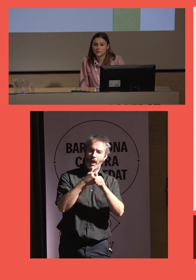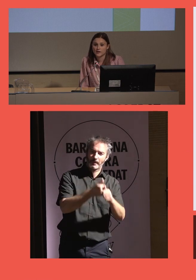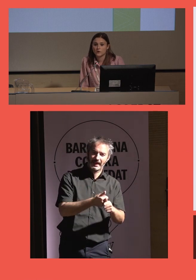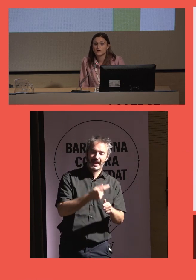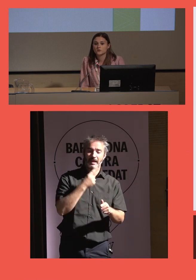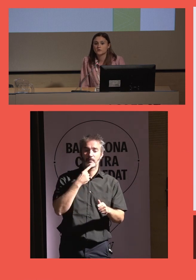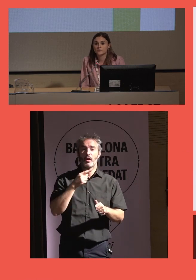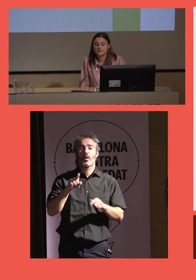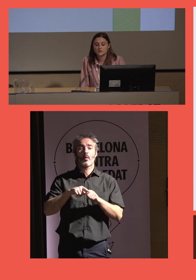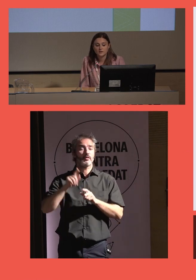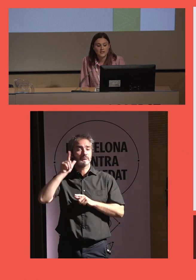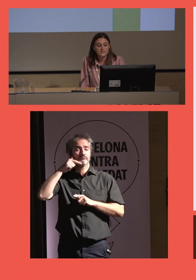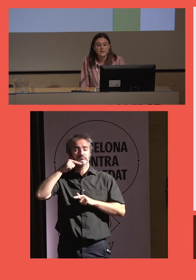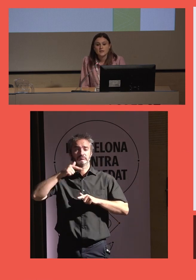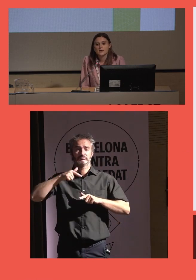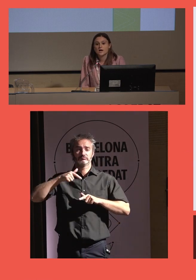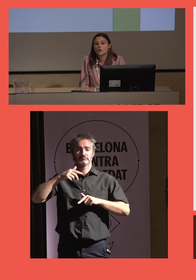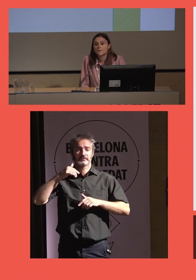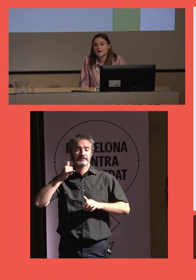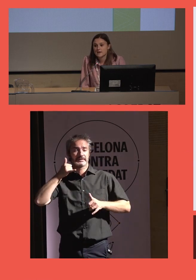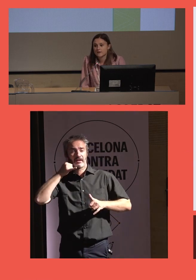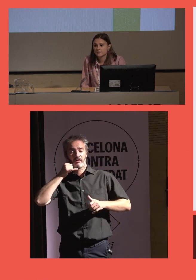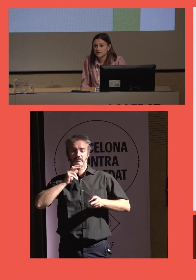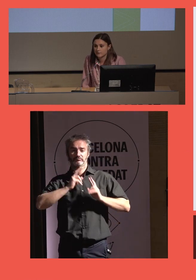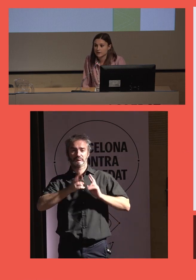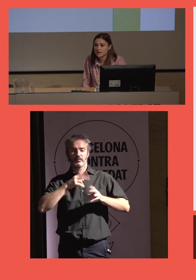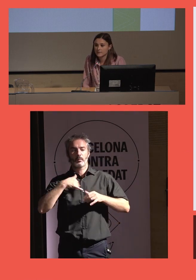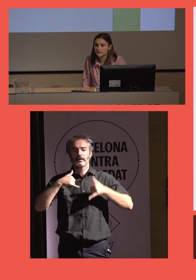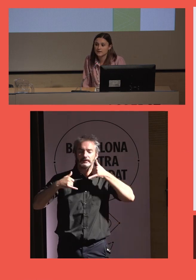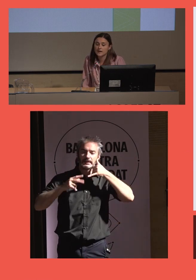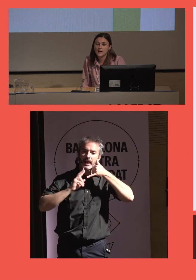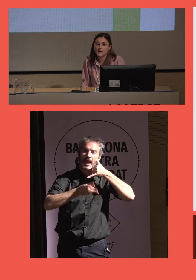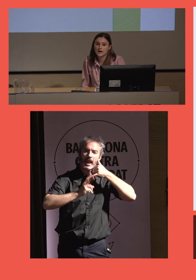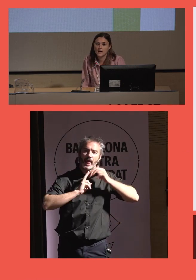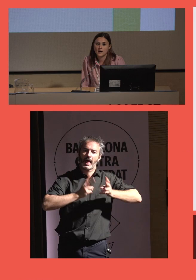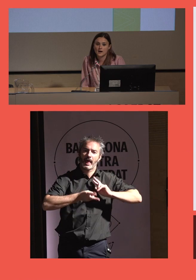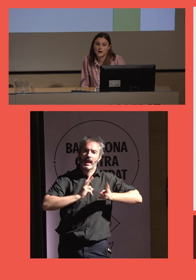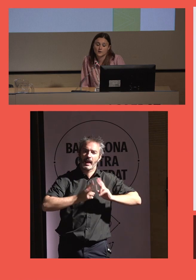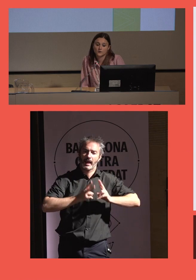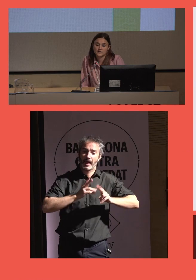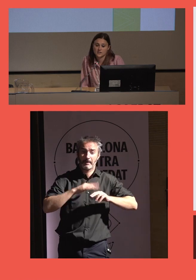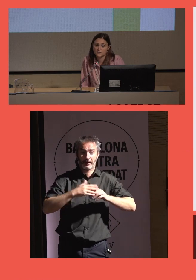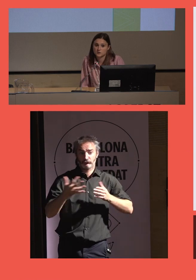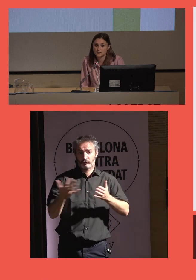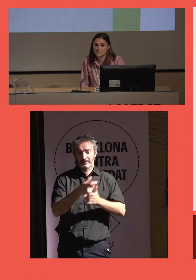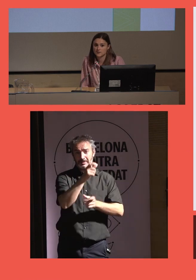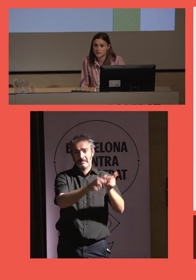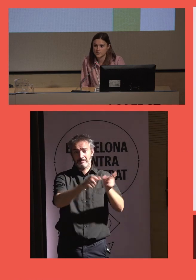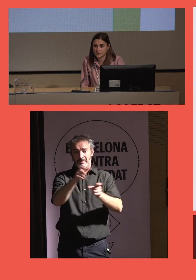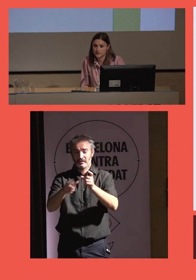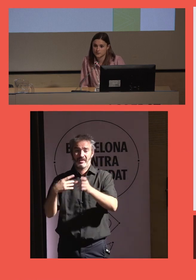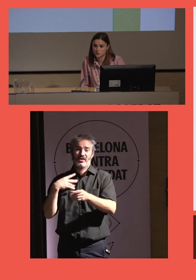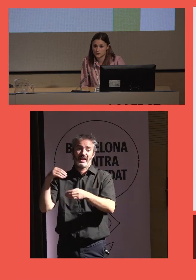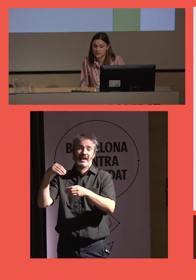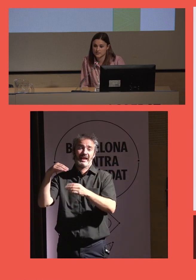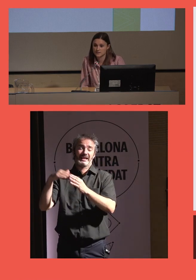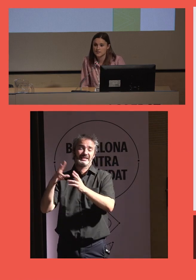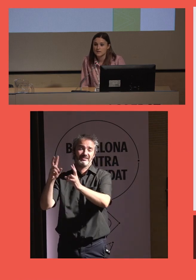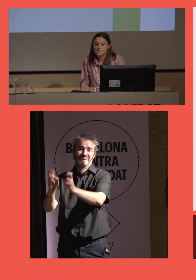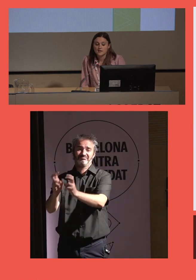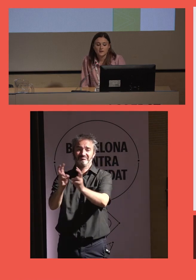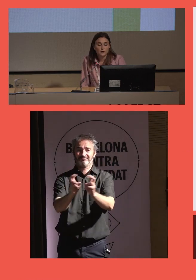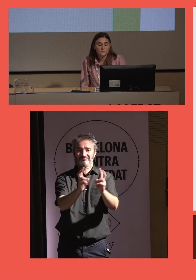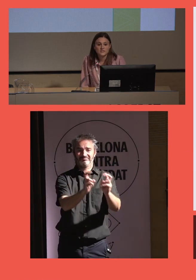teleoperadoras y profesionales que acompañaban telefónicamente a todas aquellas personas que estaban encerradas en sus